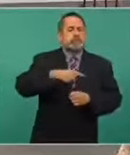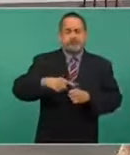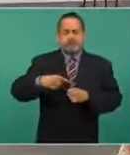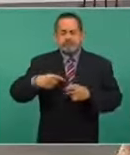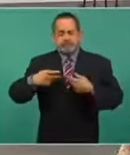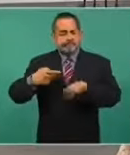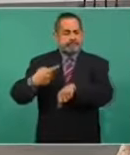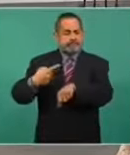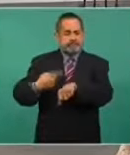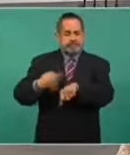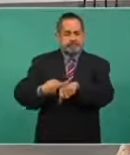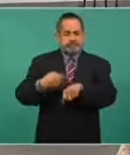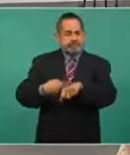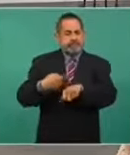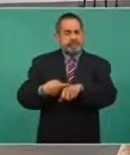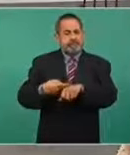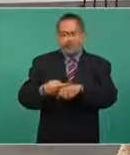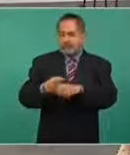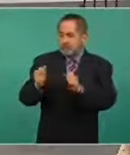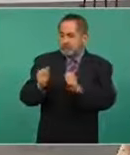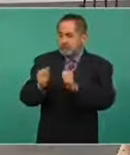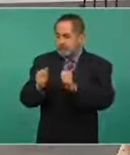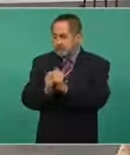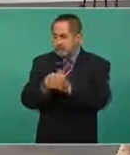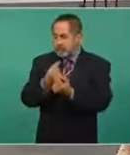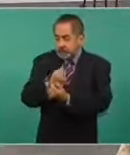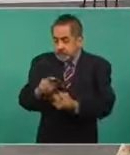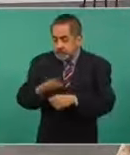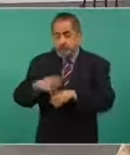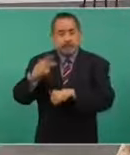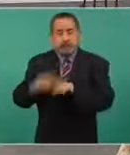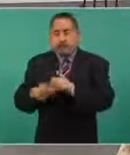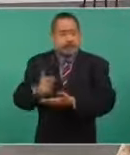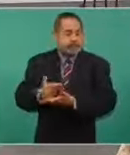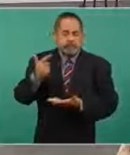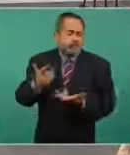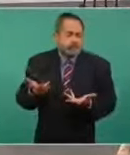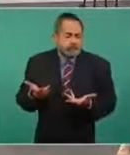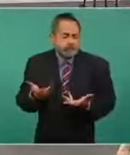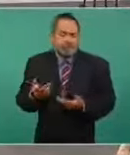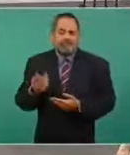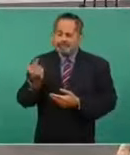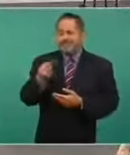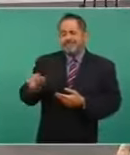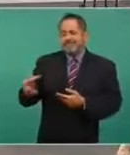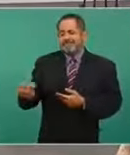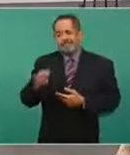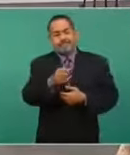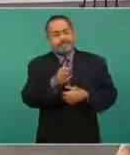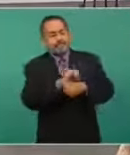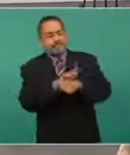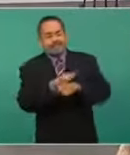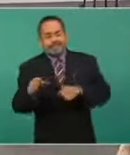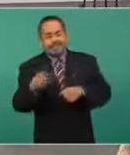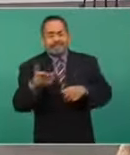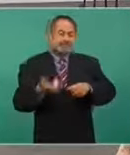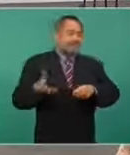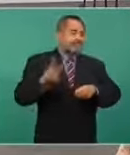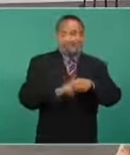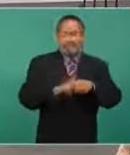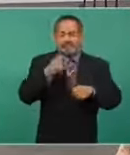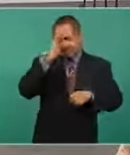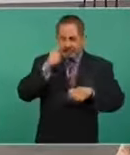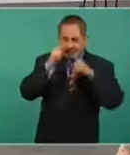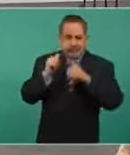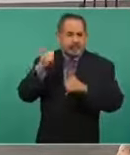aumentan el riesgo de COVID grave, esto es el riesgo de padecer una forma de COVID que requiera hospitalización, atención en medicina